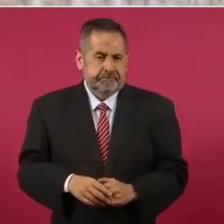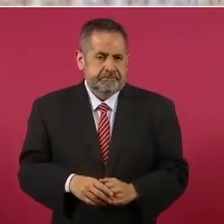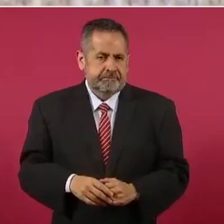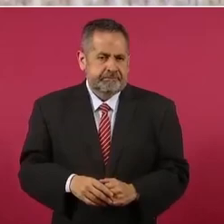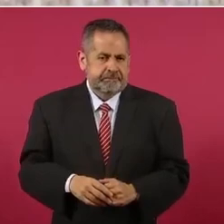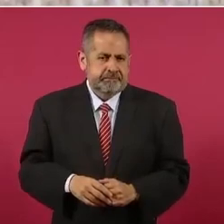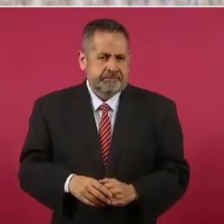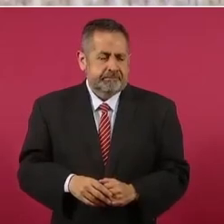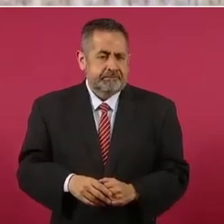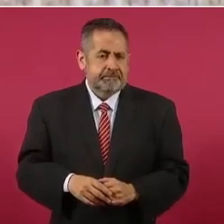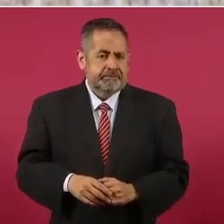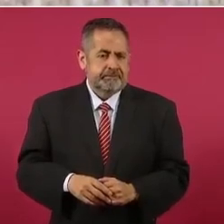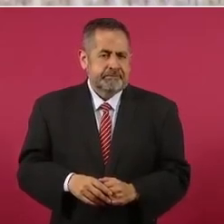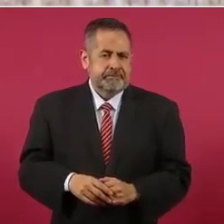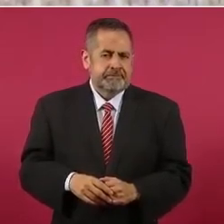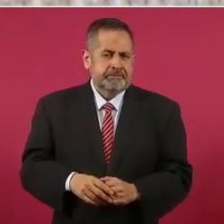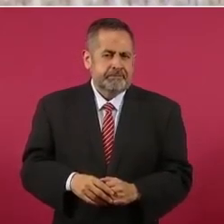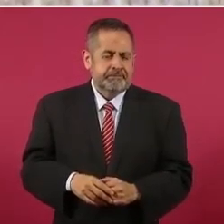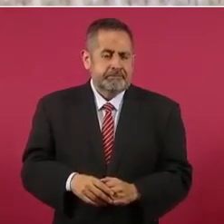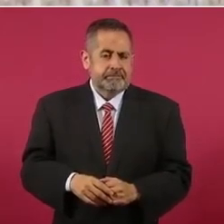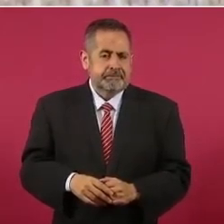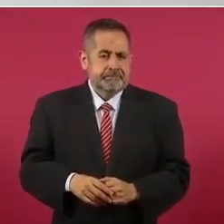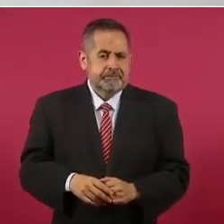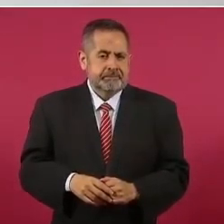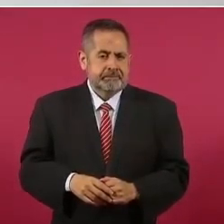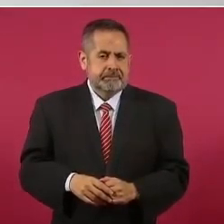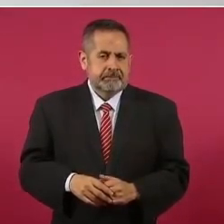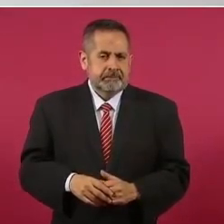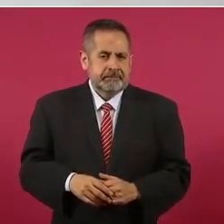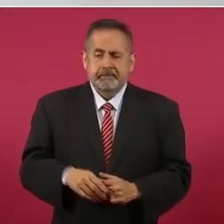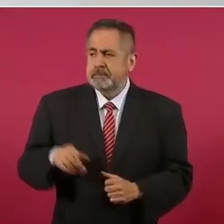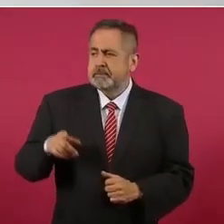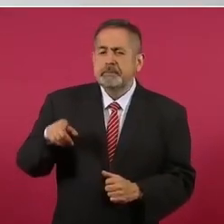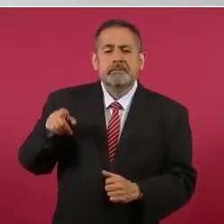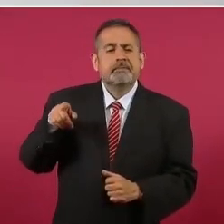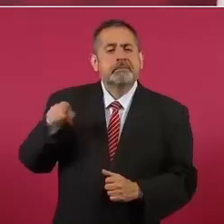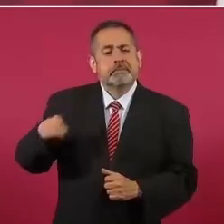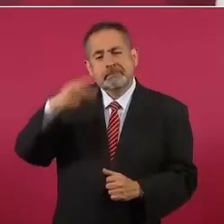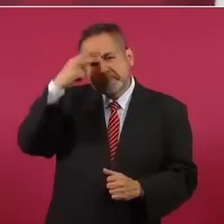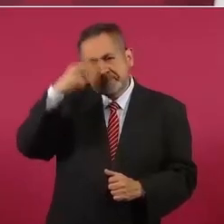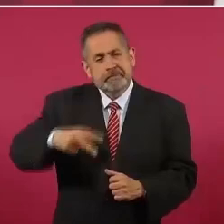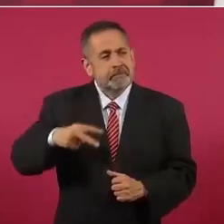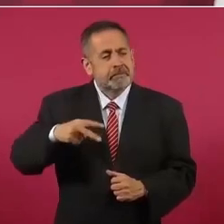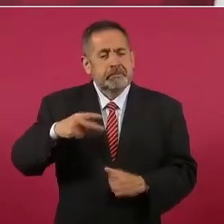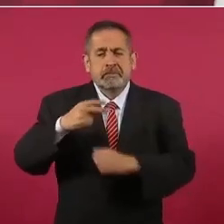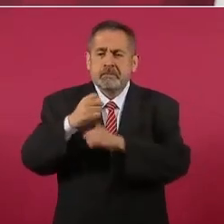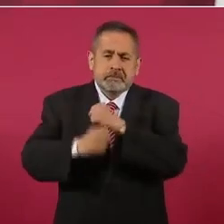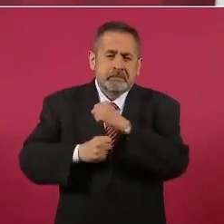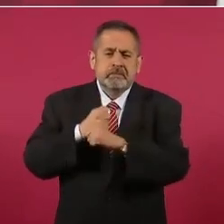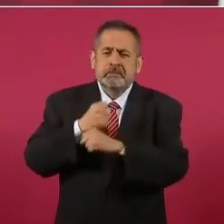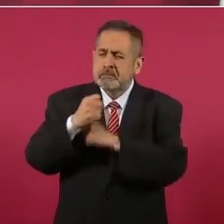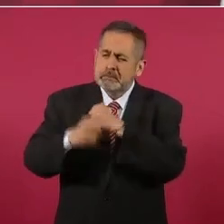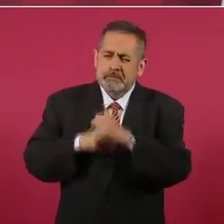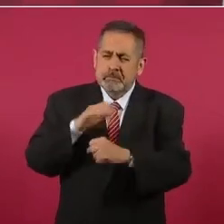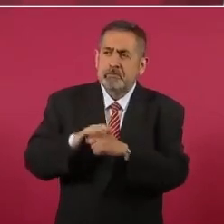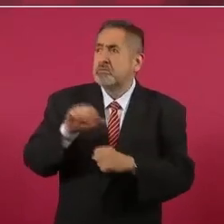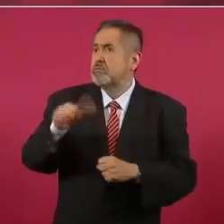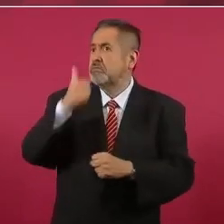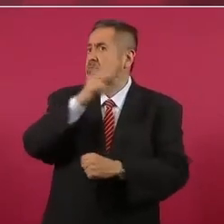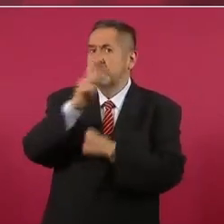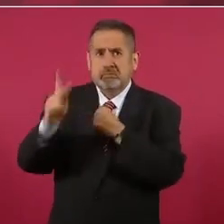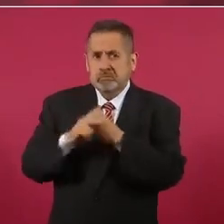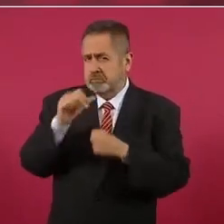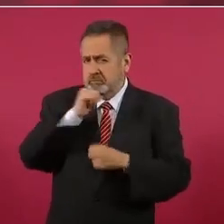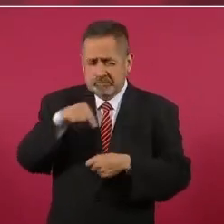si se ha padecido en México, más que en ninguna otra